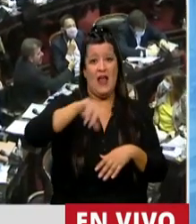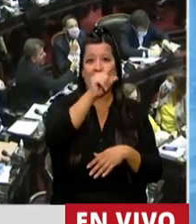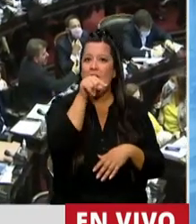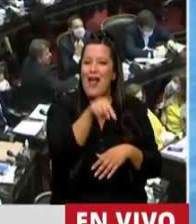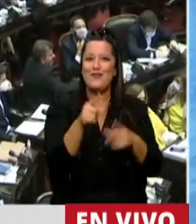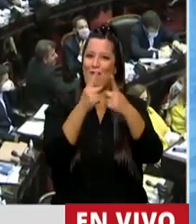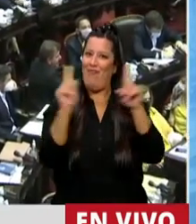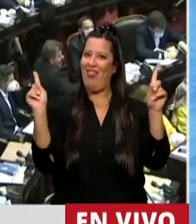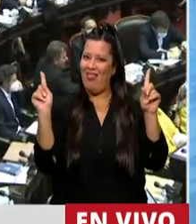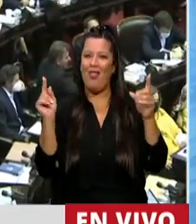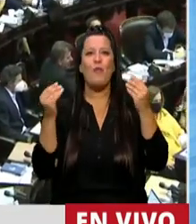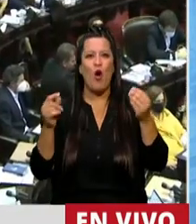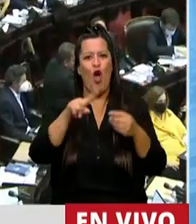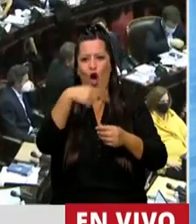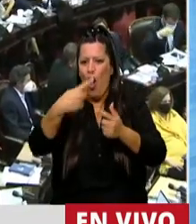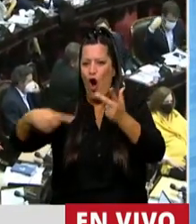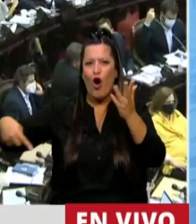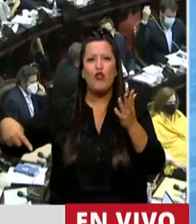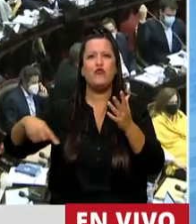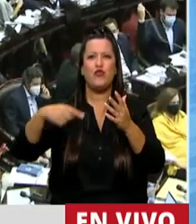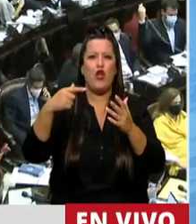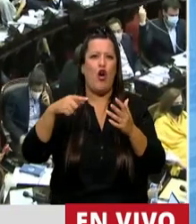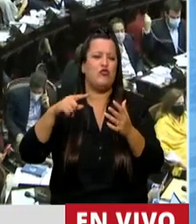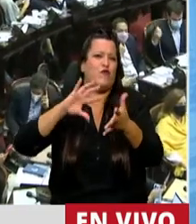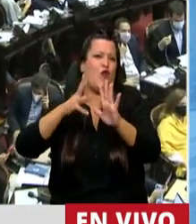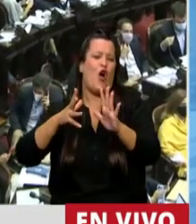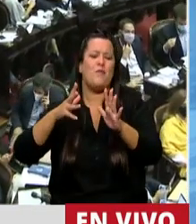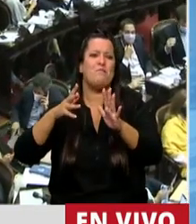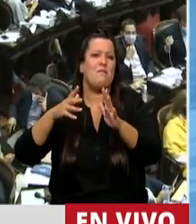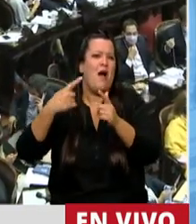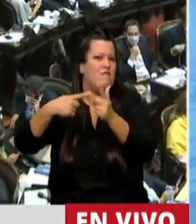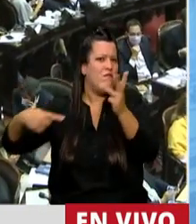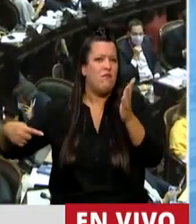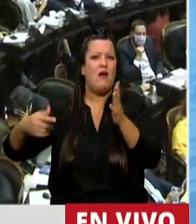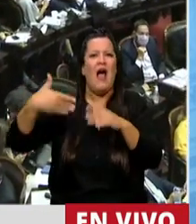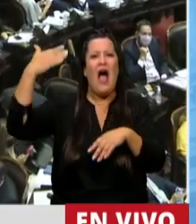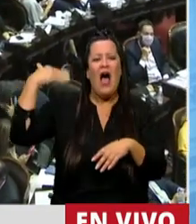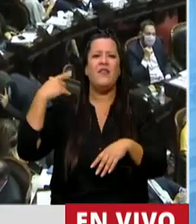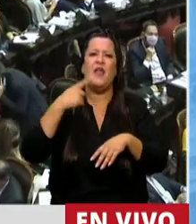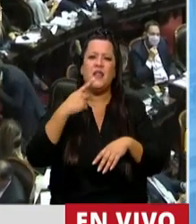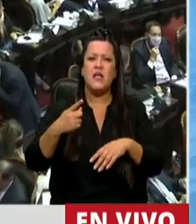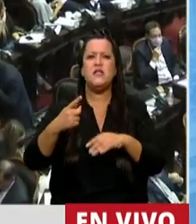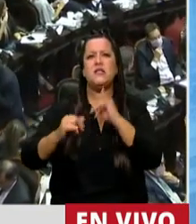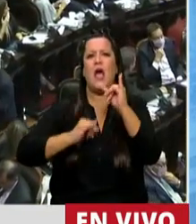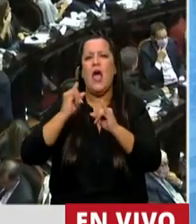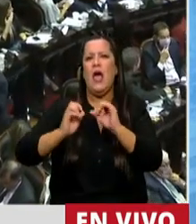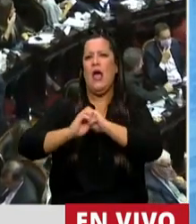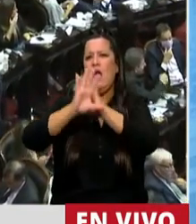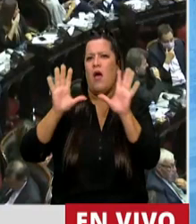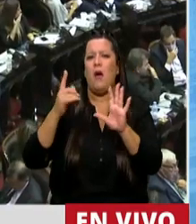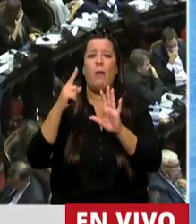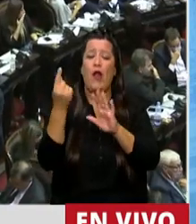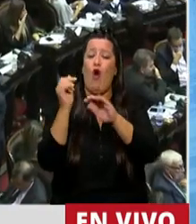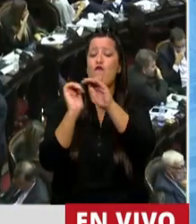distinción frente a otros regímenes de regularización que se permitía blanquear, pero dejar los fondos